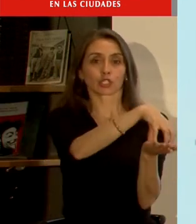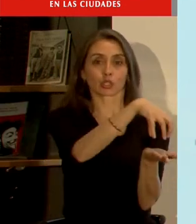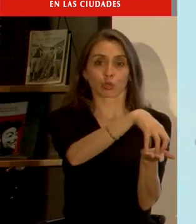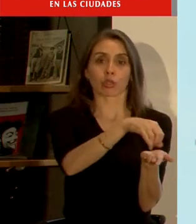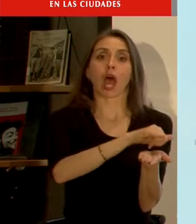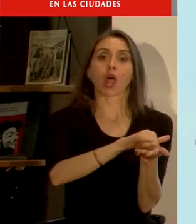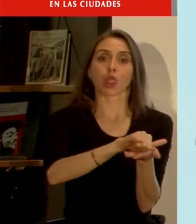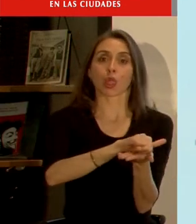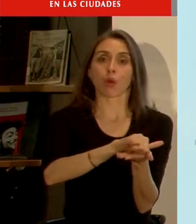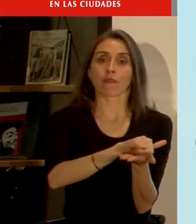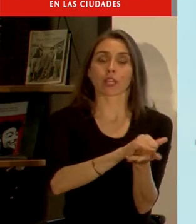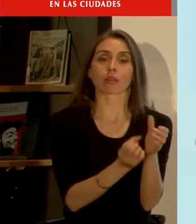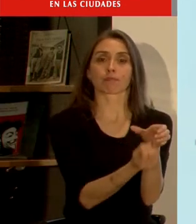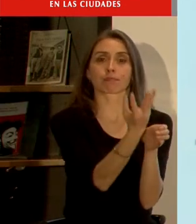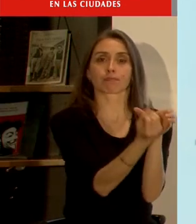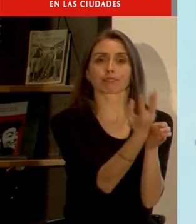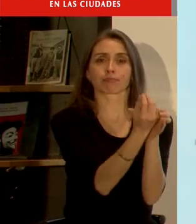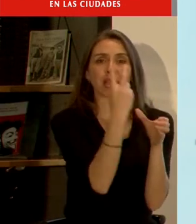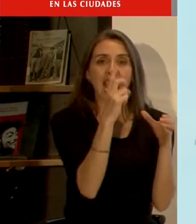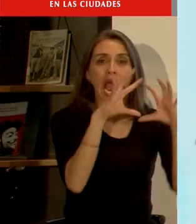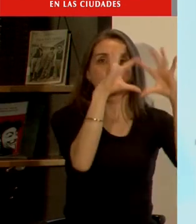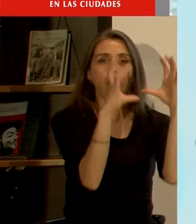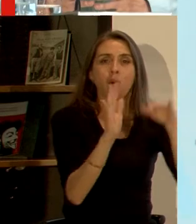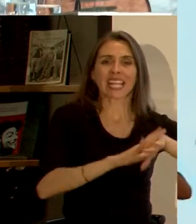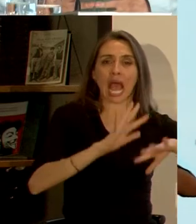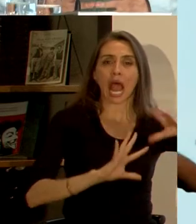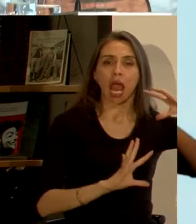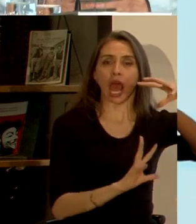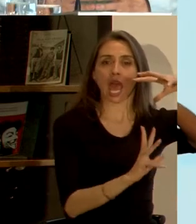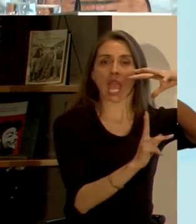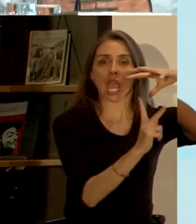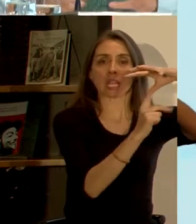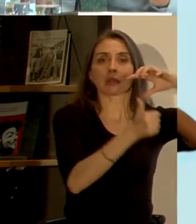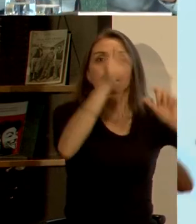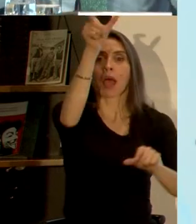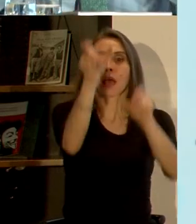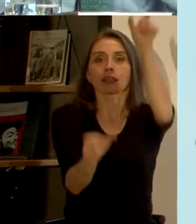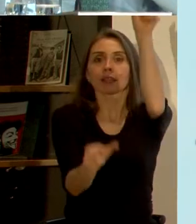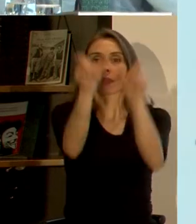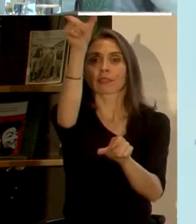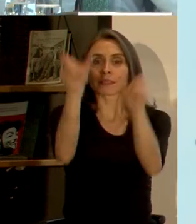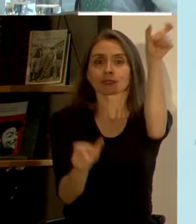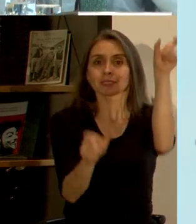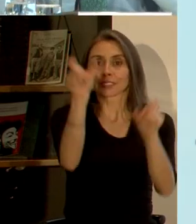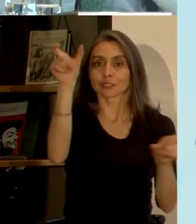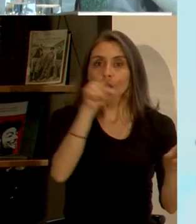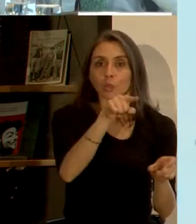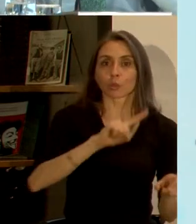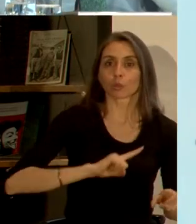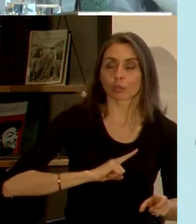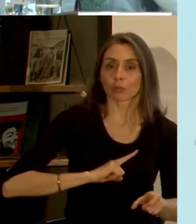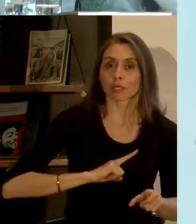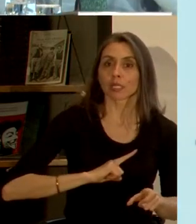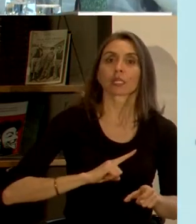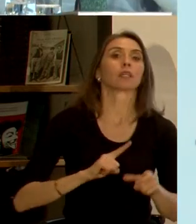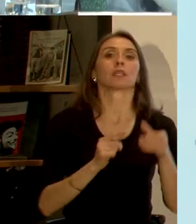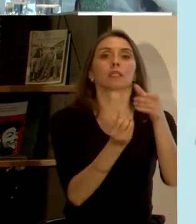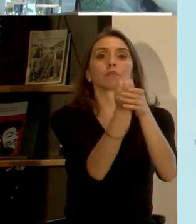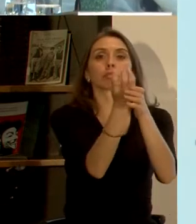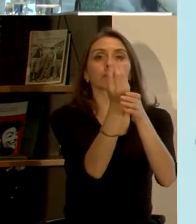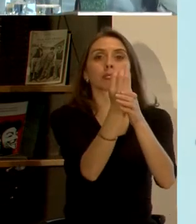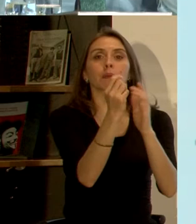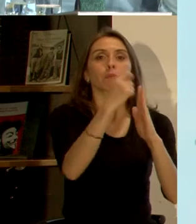de generación de emisiones de gases con efecto invernadero está en las edificaciones, en básicamente emisiones